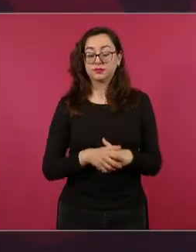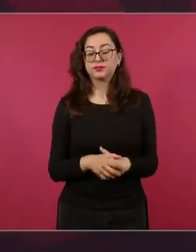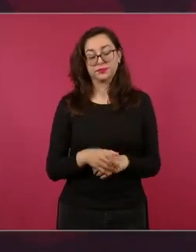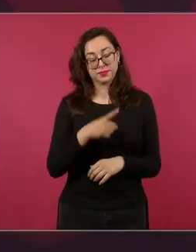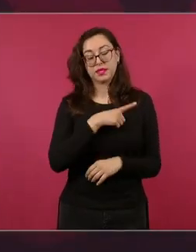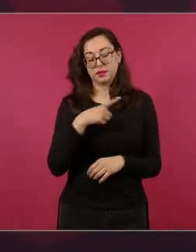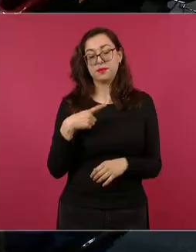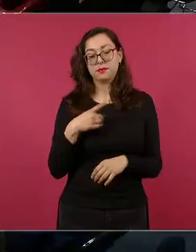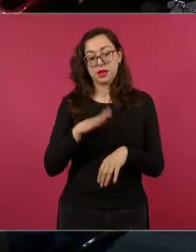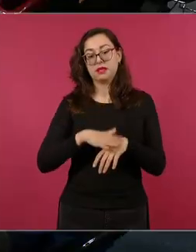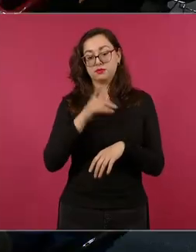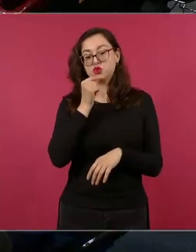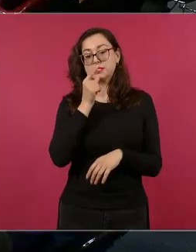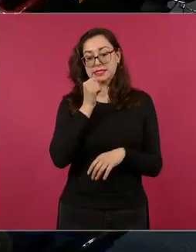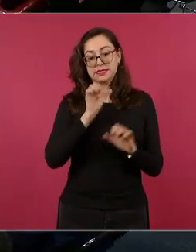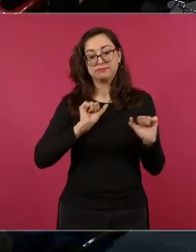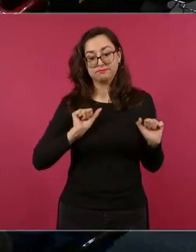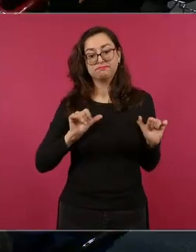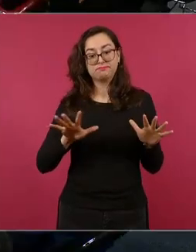adelante